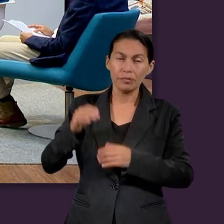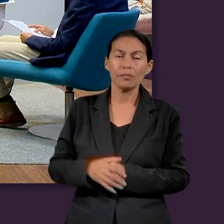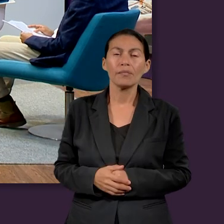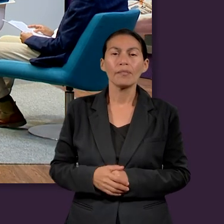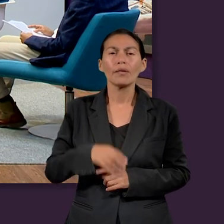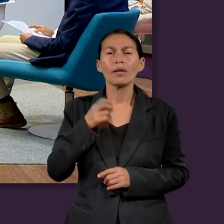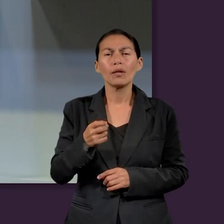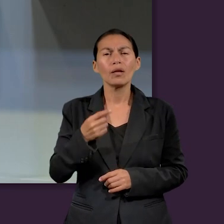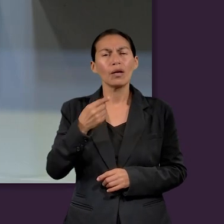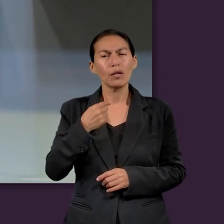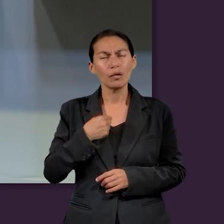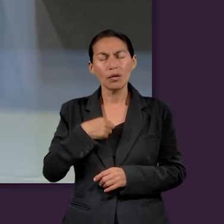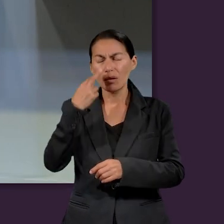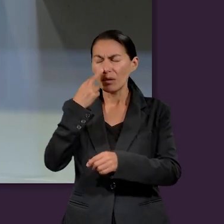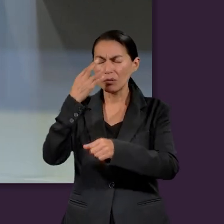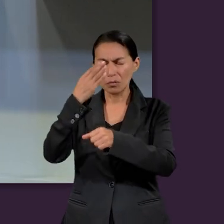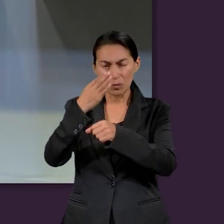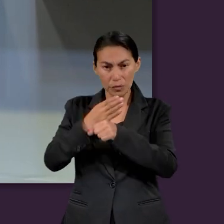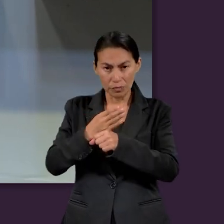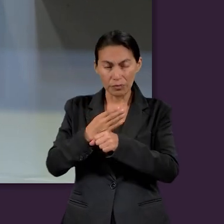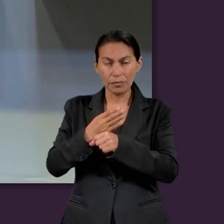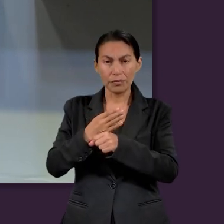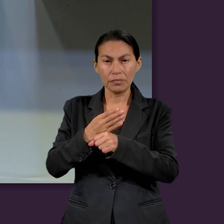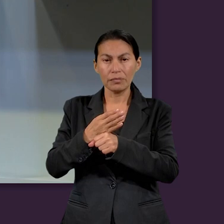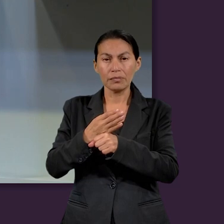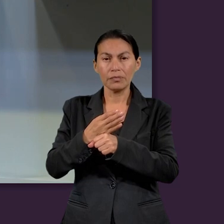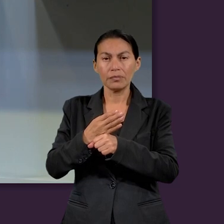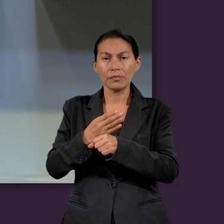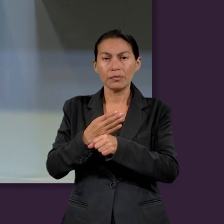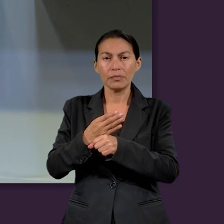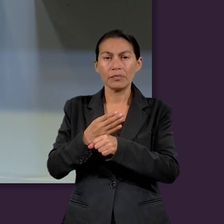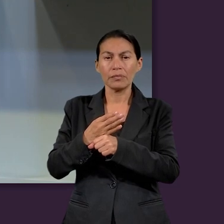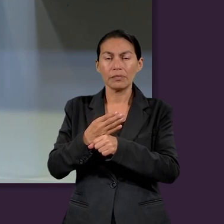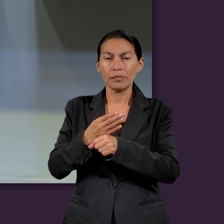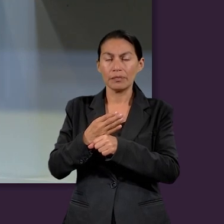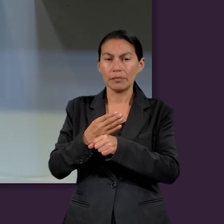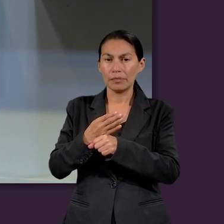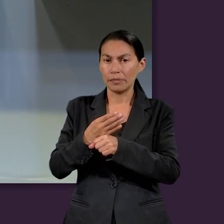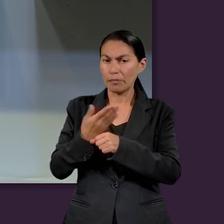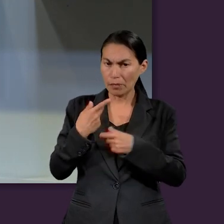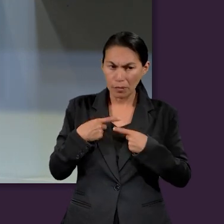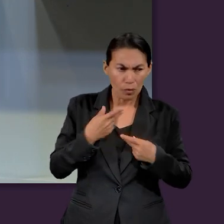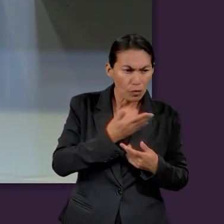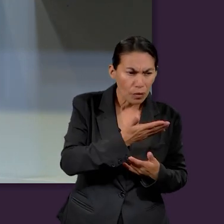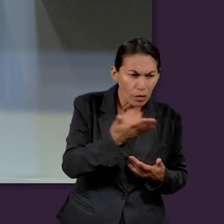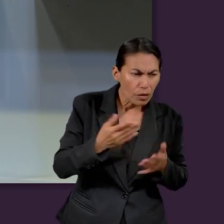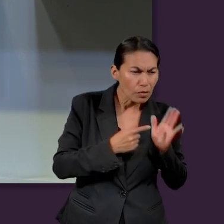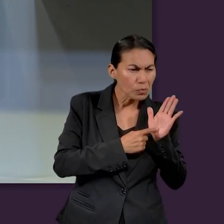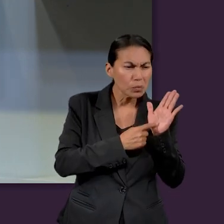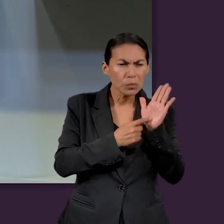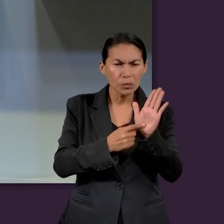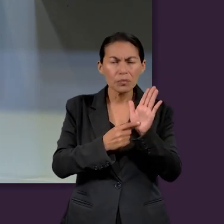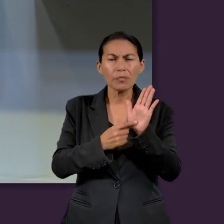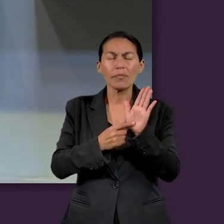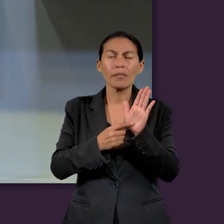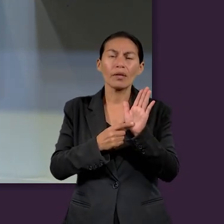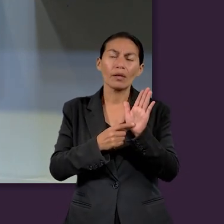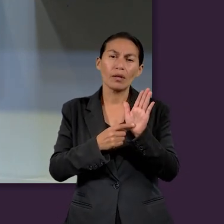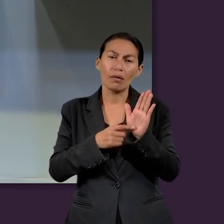este compromiso con Dios y ahora estamos en una responsabilidad de poder